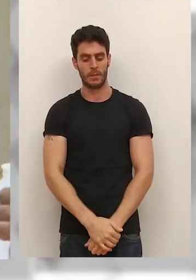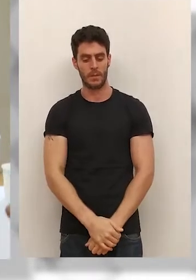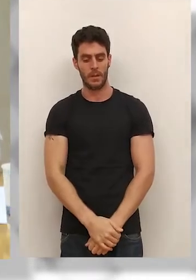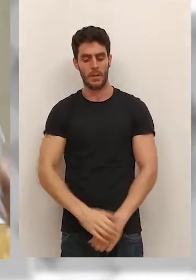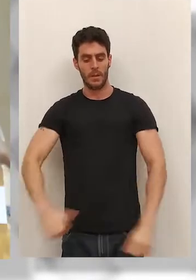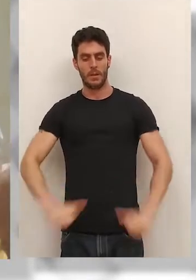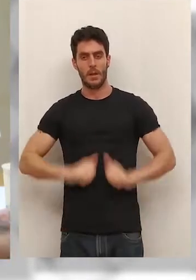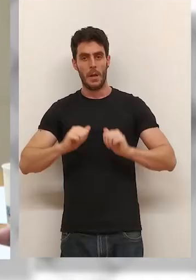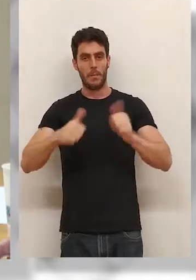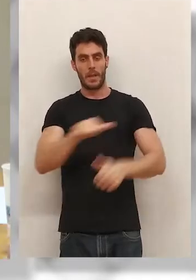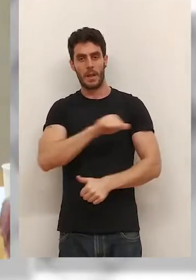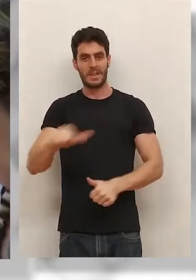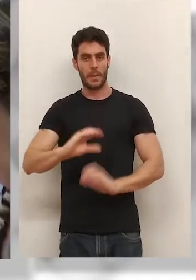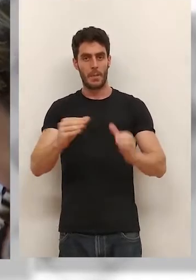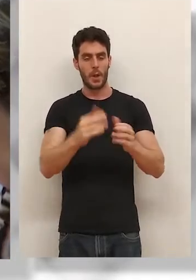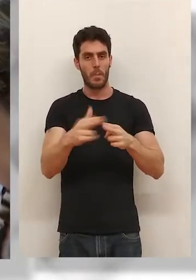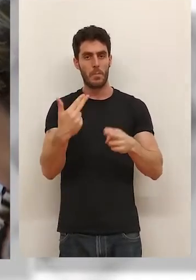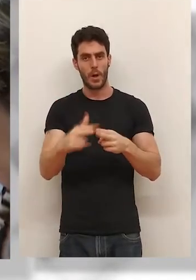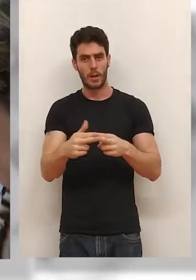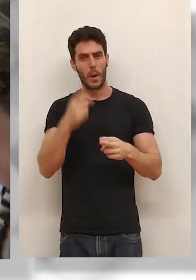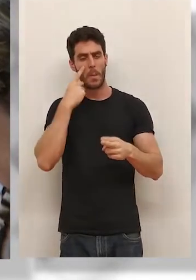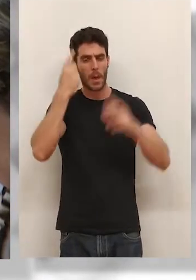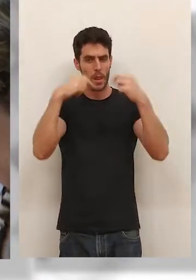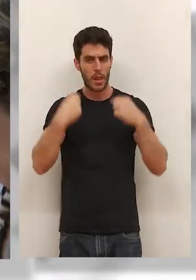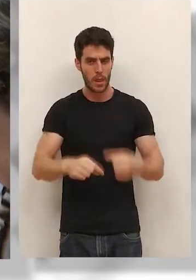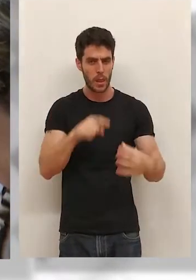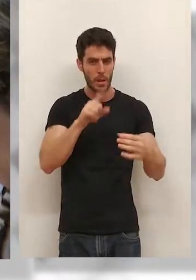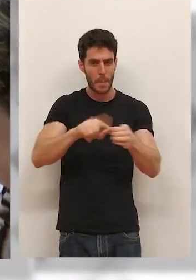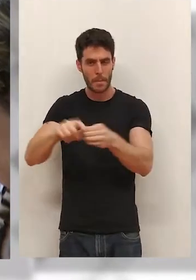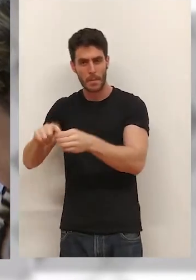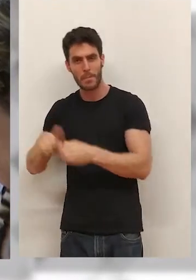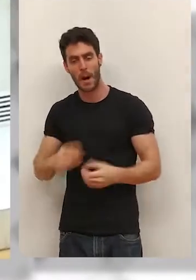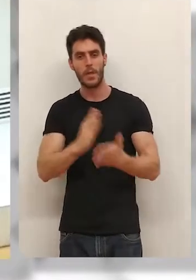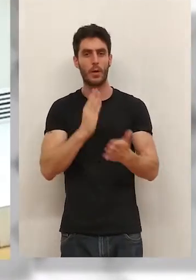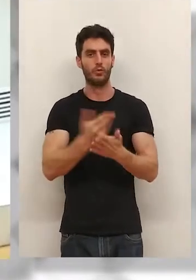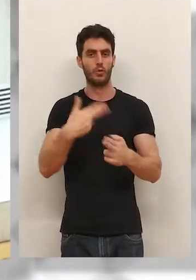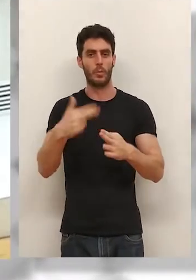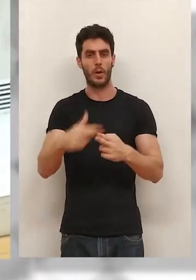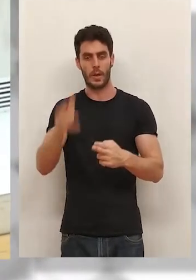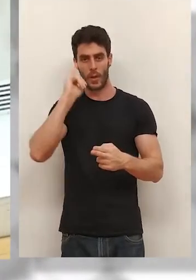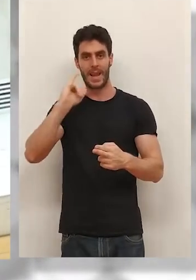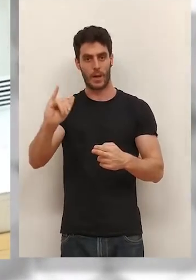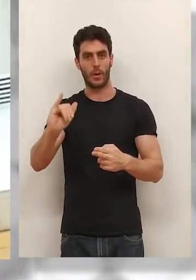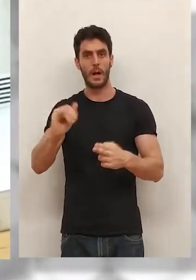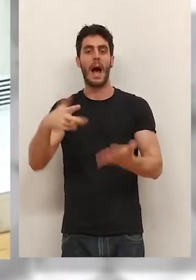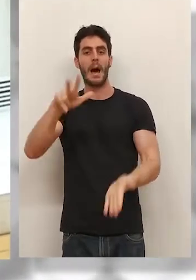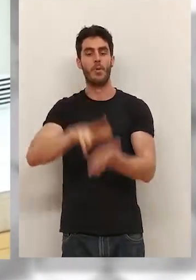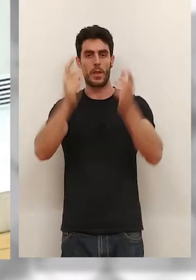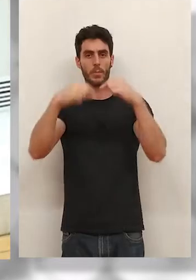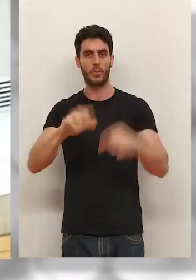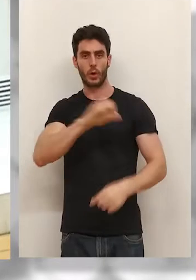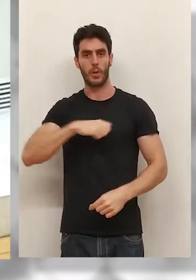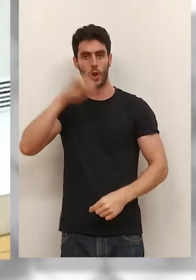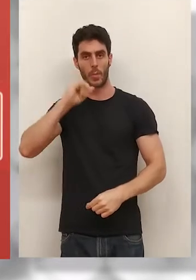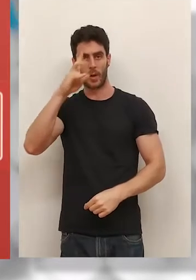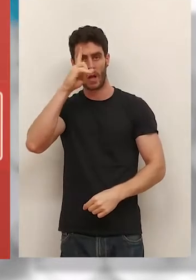Arranca la semana con los partidos fijando posiciones en el que es el primer hito importante en el curso político regional la aprobación de los presupuestos de la comunidad para